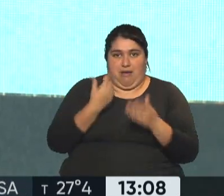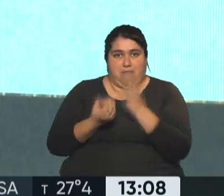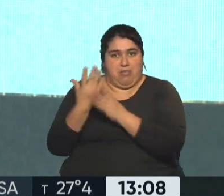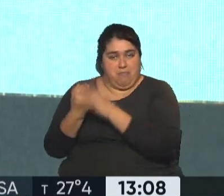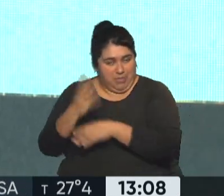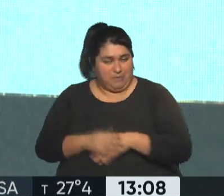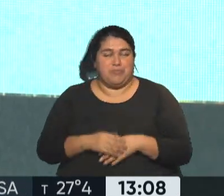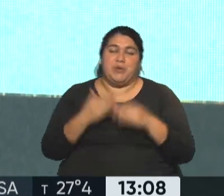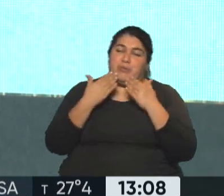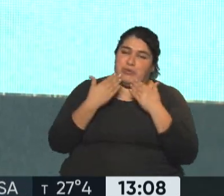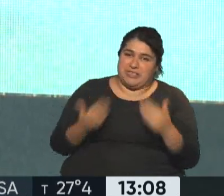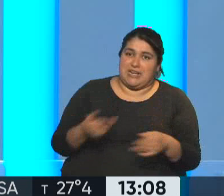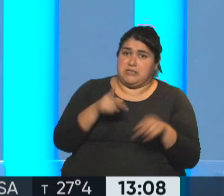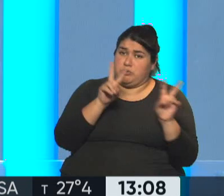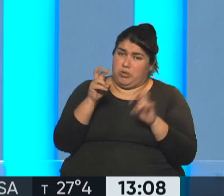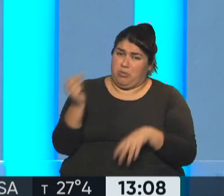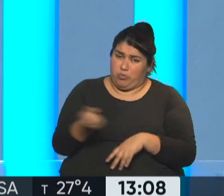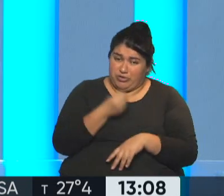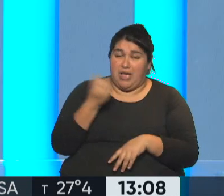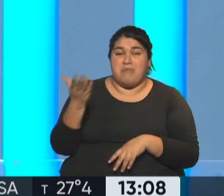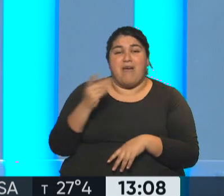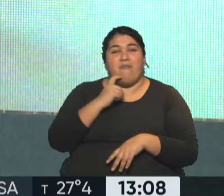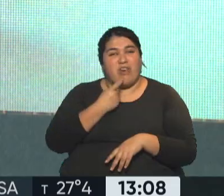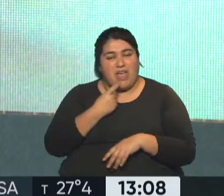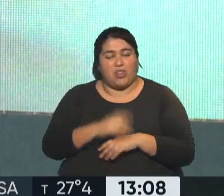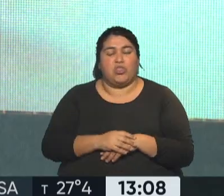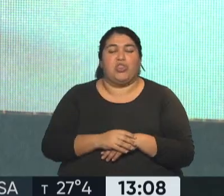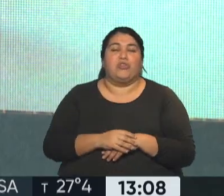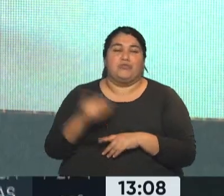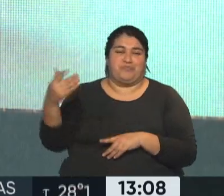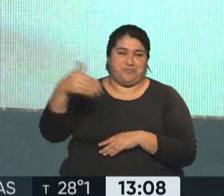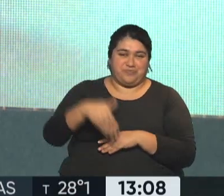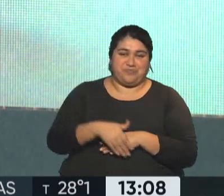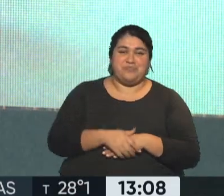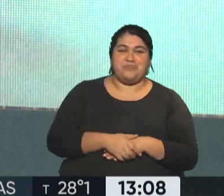y lo vamos a seguir, por supuesto. Es un tema muy importante. Fernando Galarraga también pasó por esta segunda edición de Noticias. Gracias. Gracias.